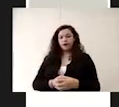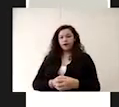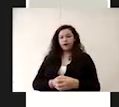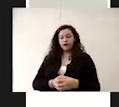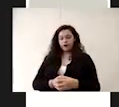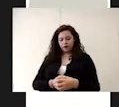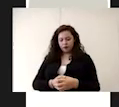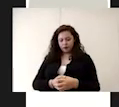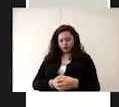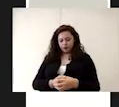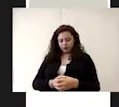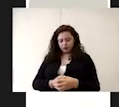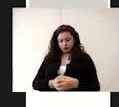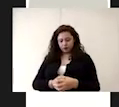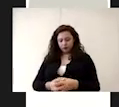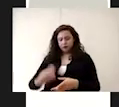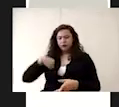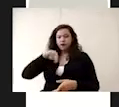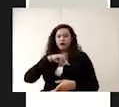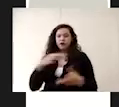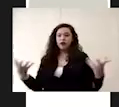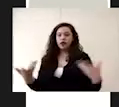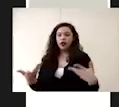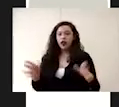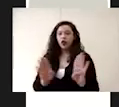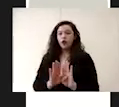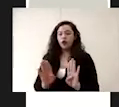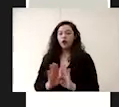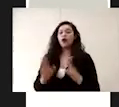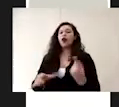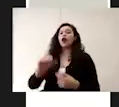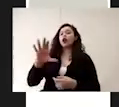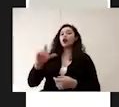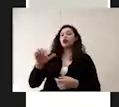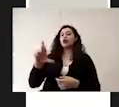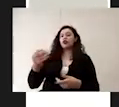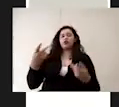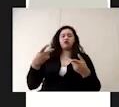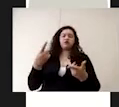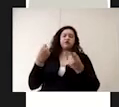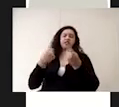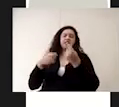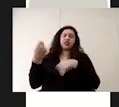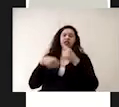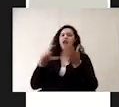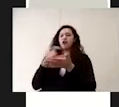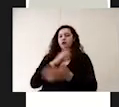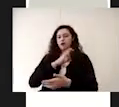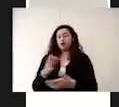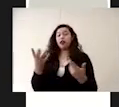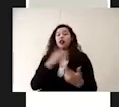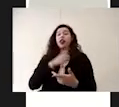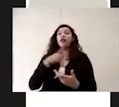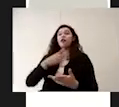Y nosotros vamos a hacerlo con el cloro comercial como ya habíamos comentado. Debemos tener